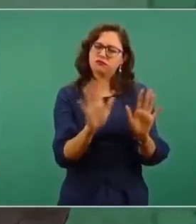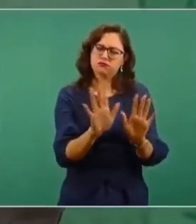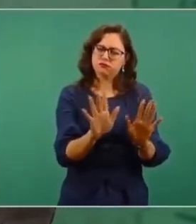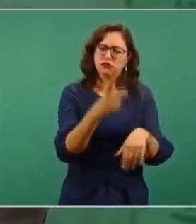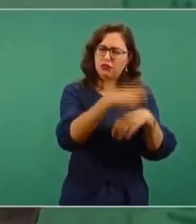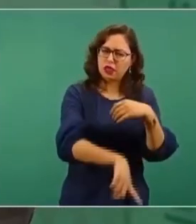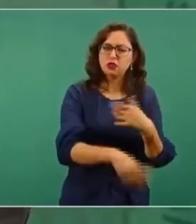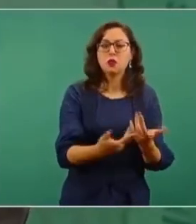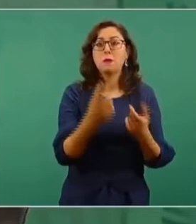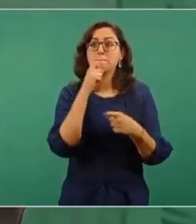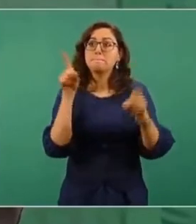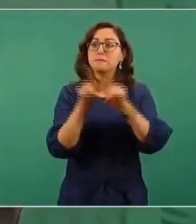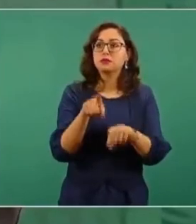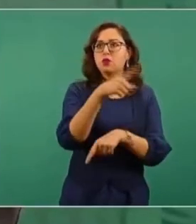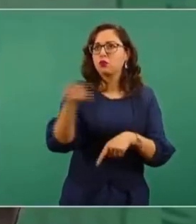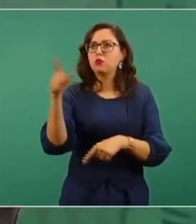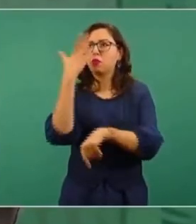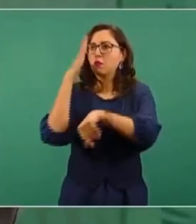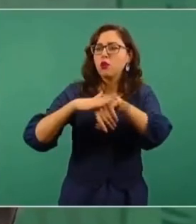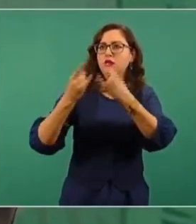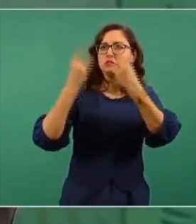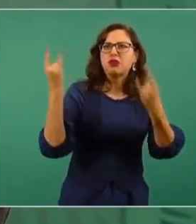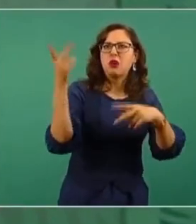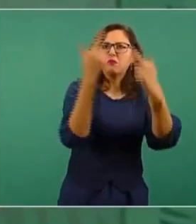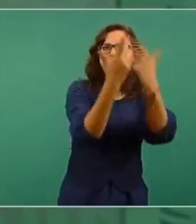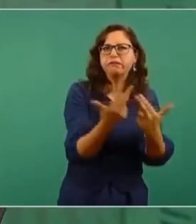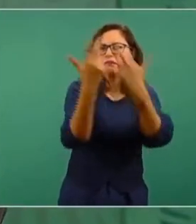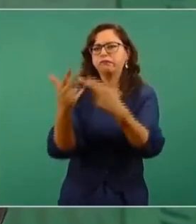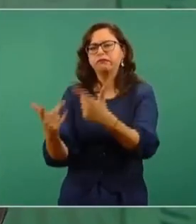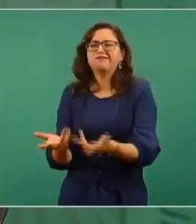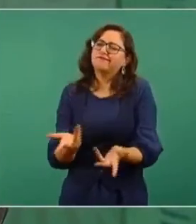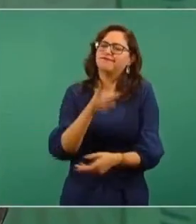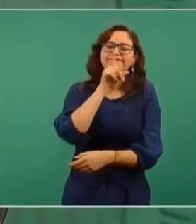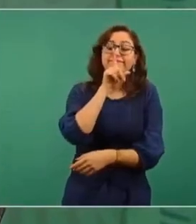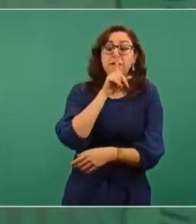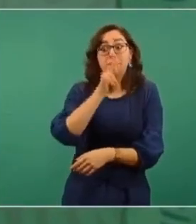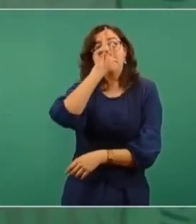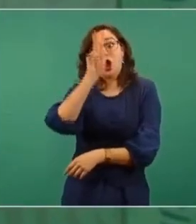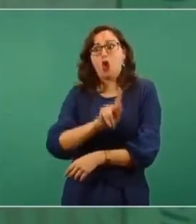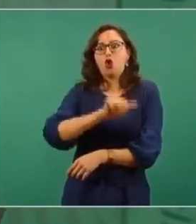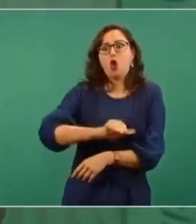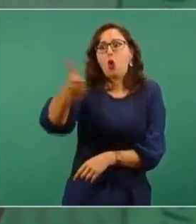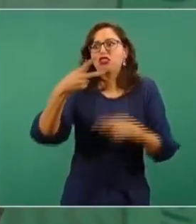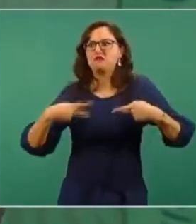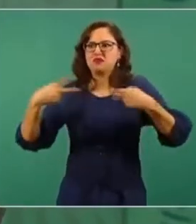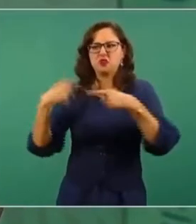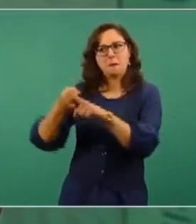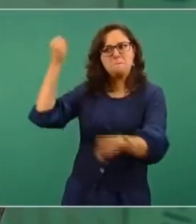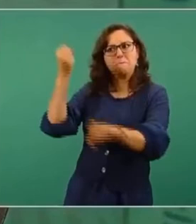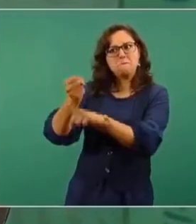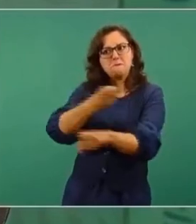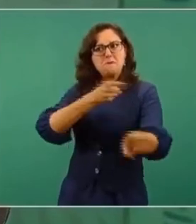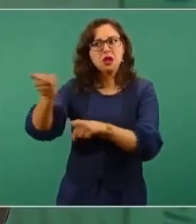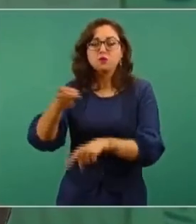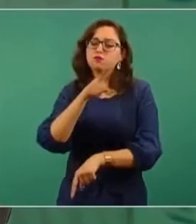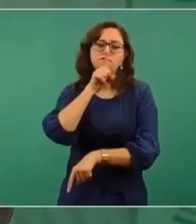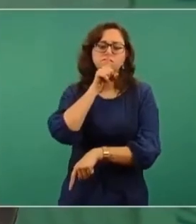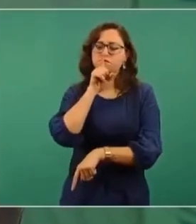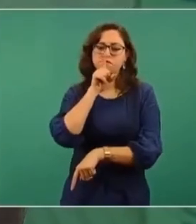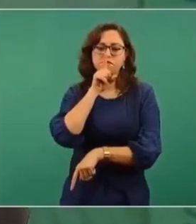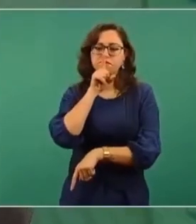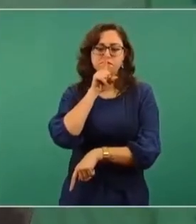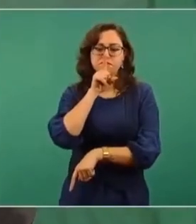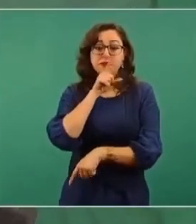menos que se agreda a otras personas, y que también haya